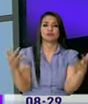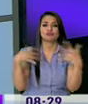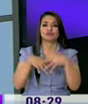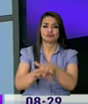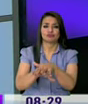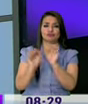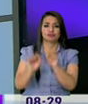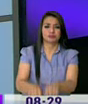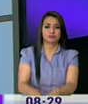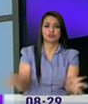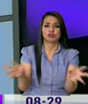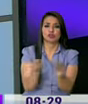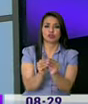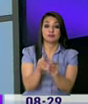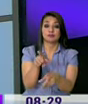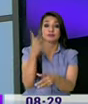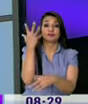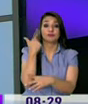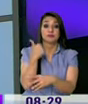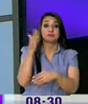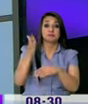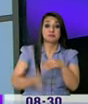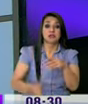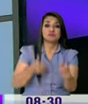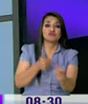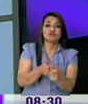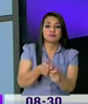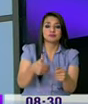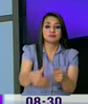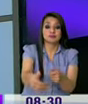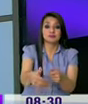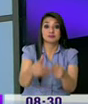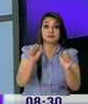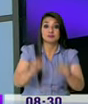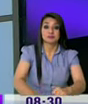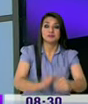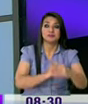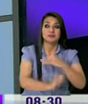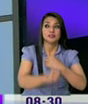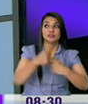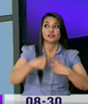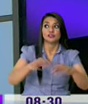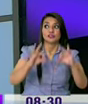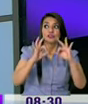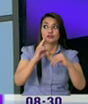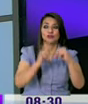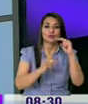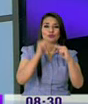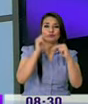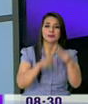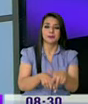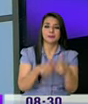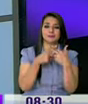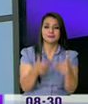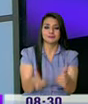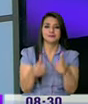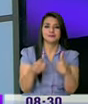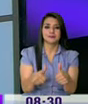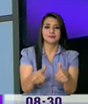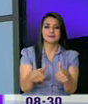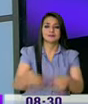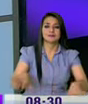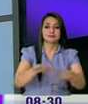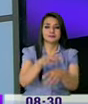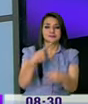absolutamente todo. Recordemos que las fechas y plazos se van acortando para que el metro de la ciudad inicie con pie derecho en este el